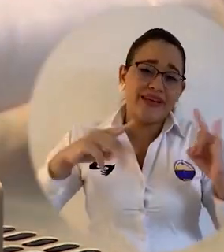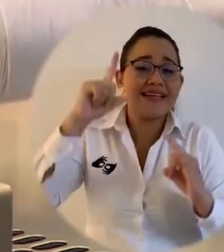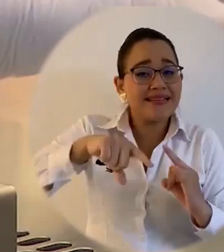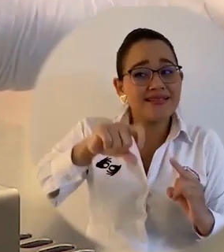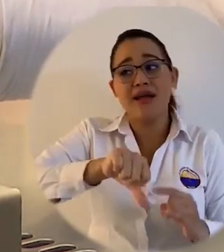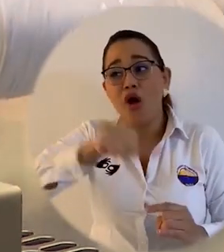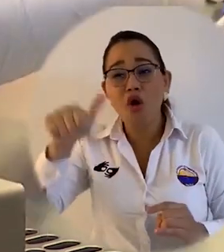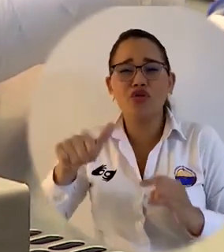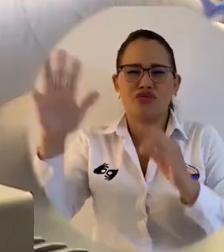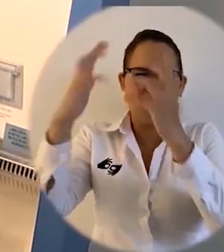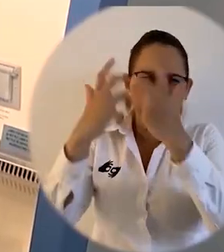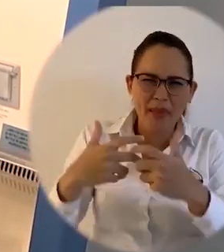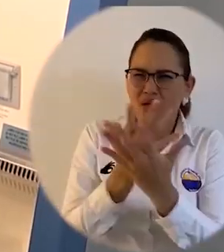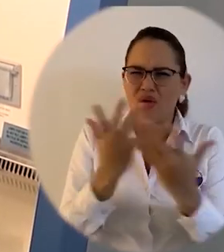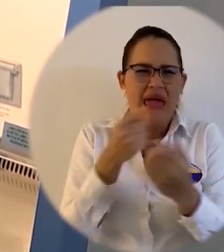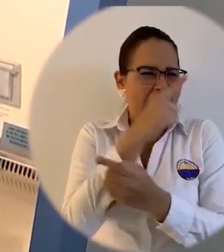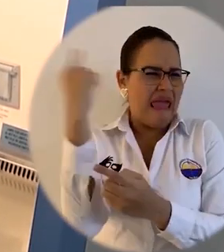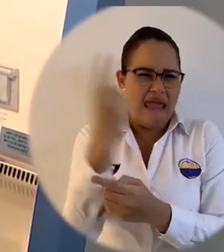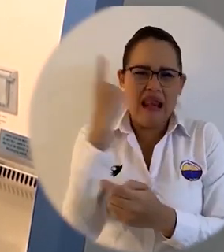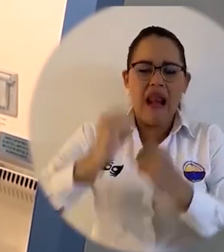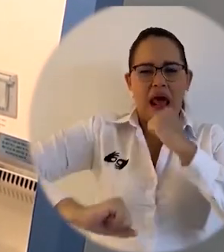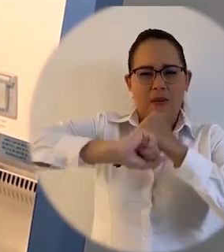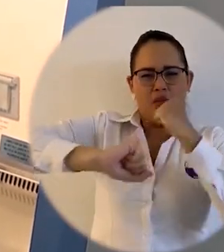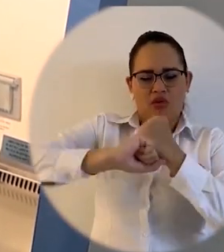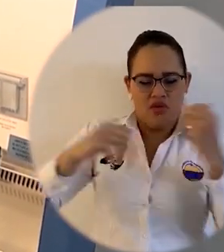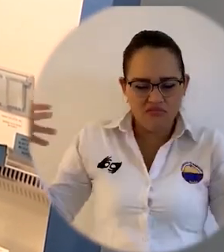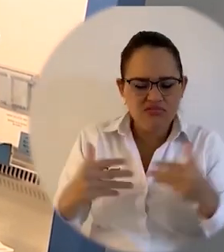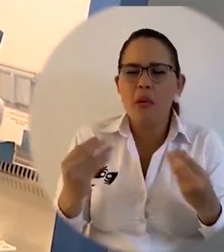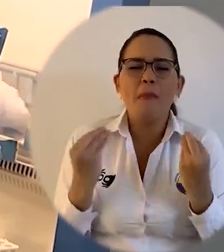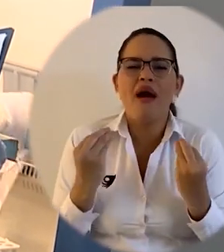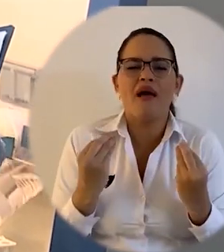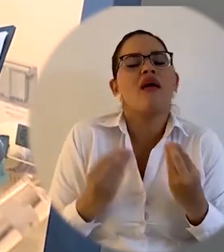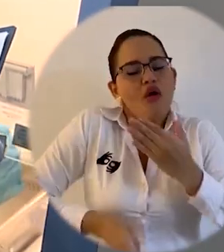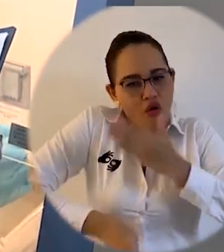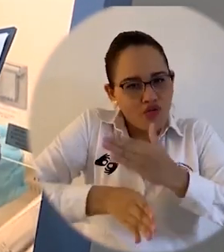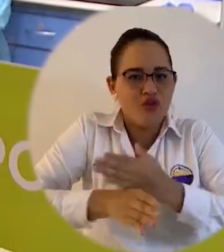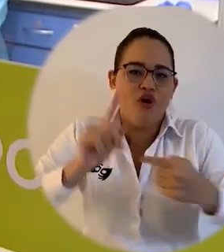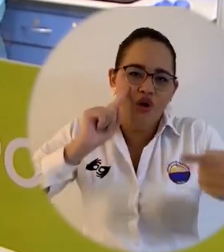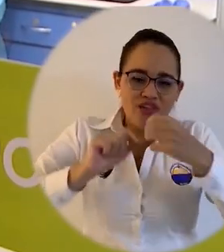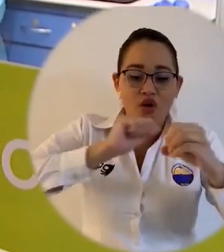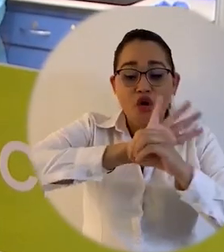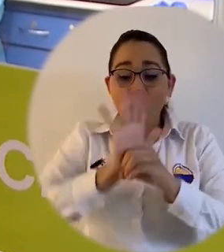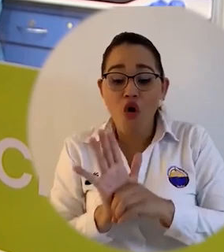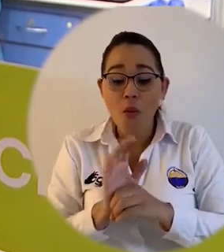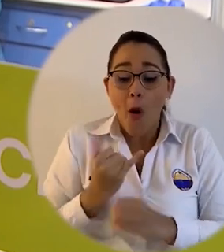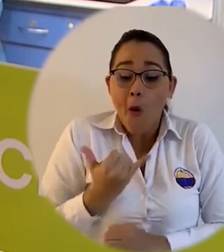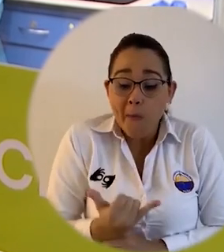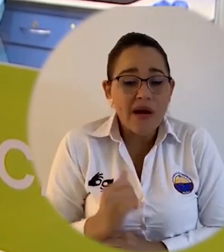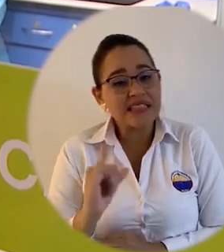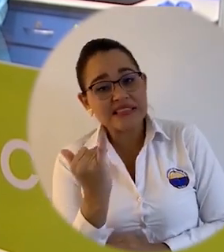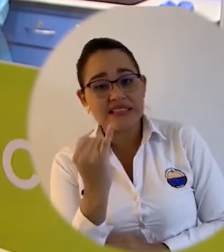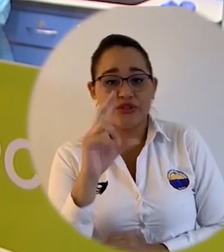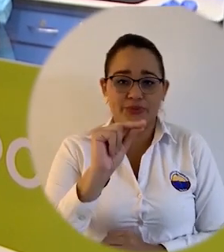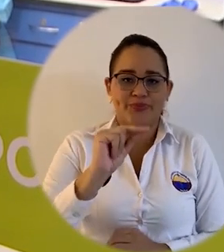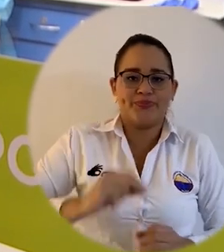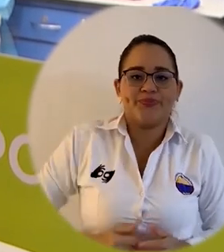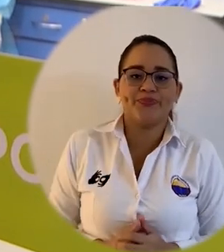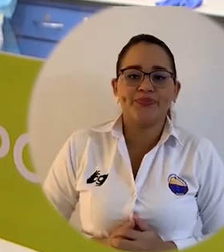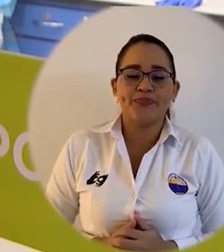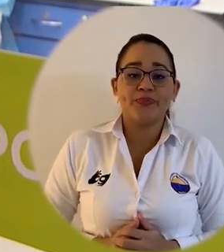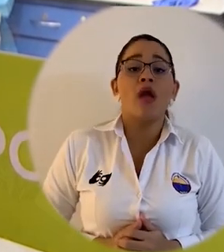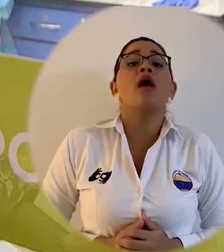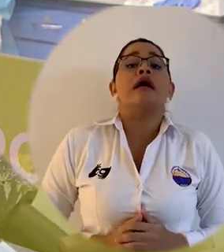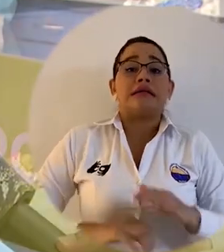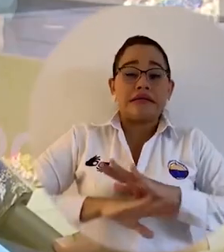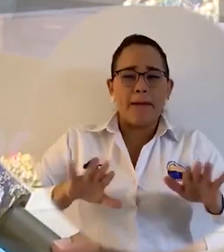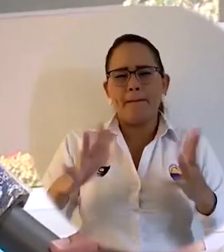entidades públicas y privadas que se sumen a este esfuerzo de asumir la realización de las pruebas diagnósticas de pacientes con sospechas del